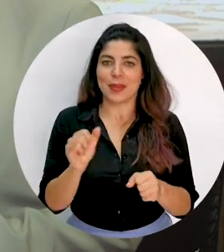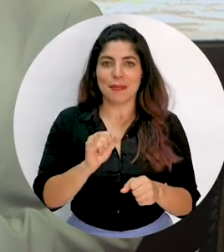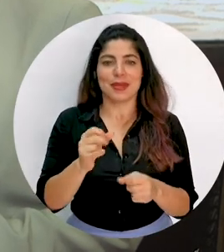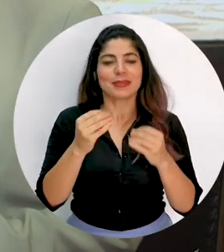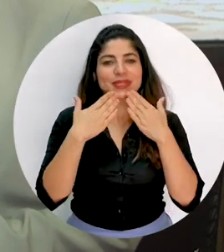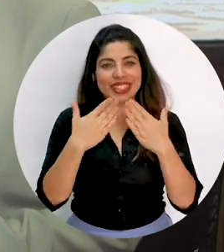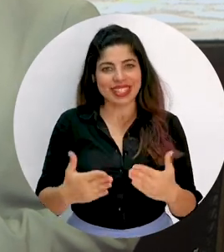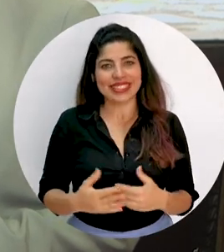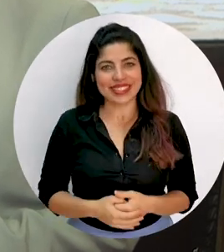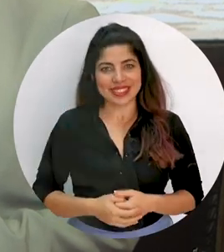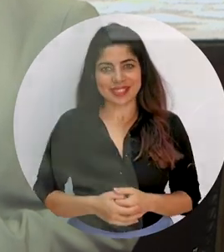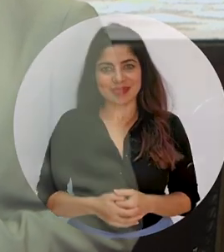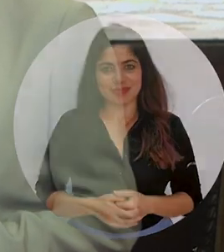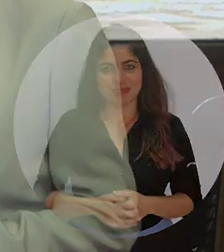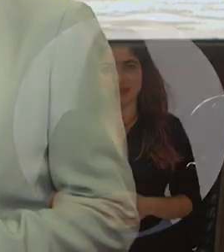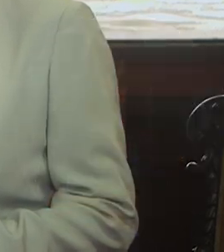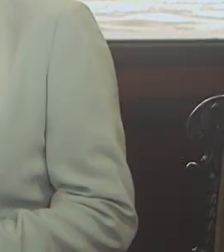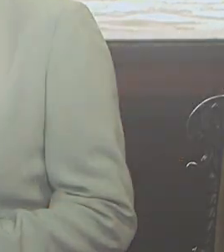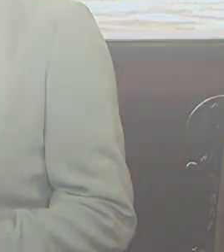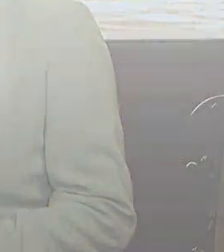generar empleo. Muchas gracias.